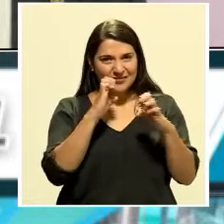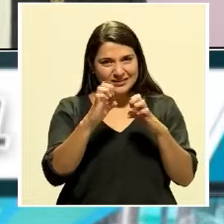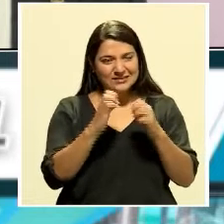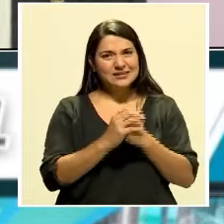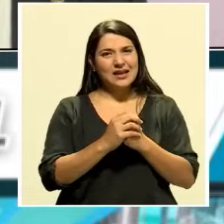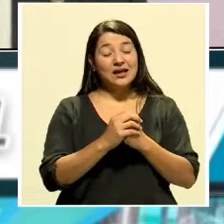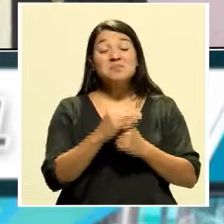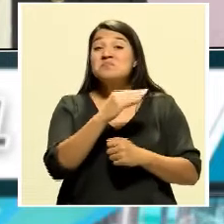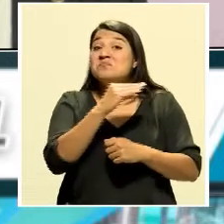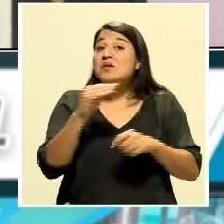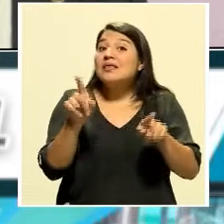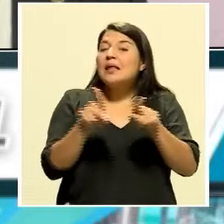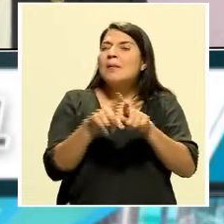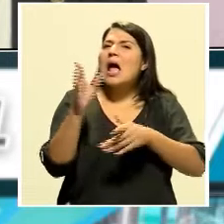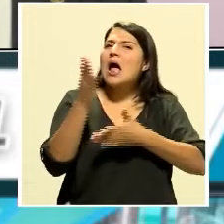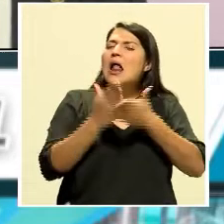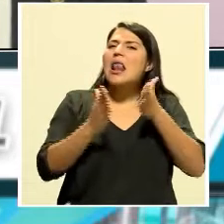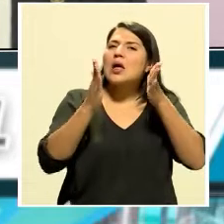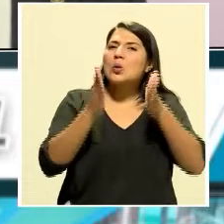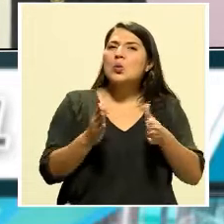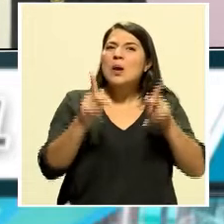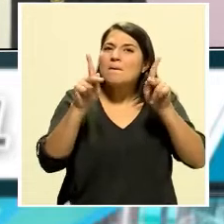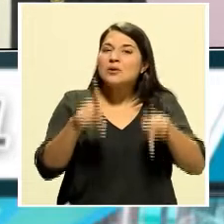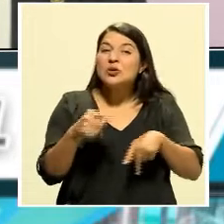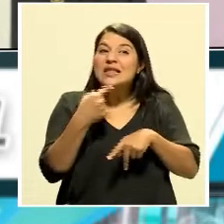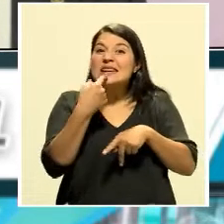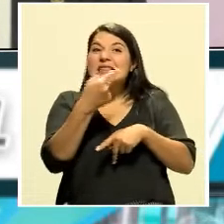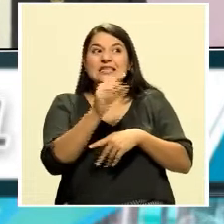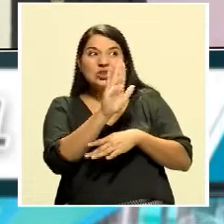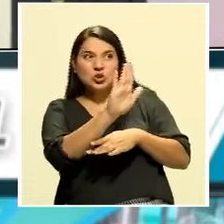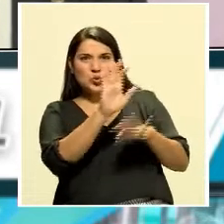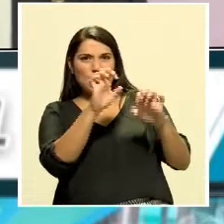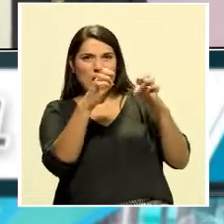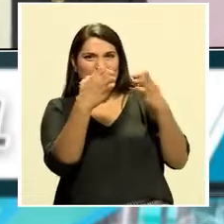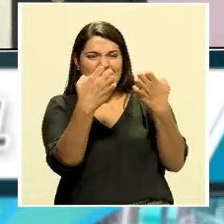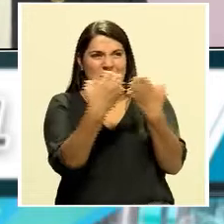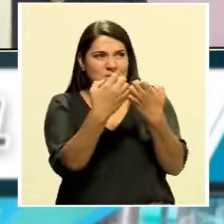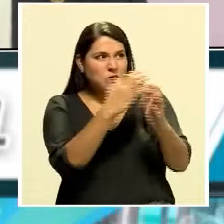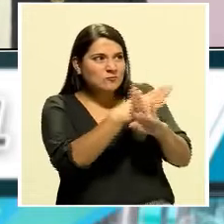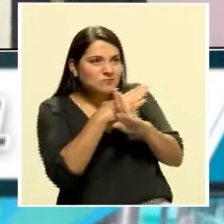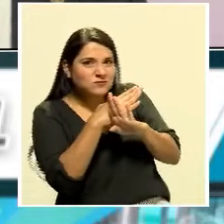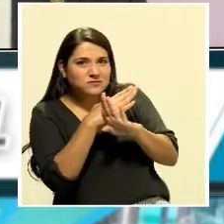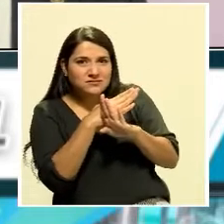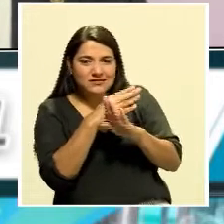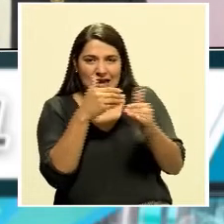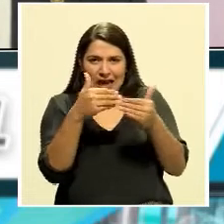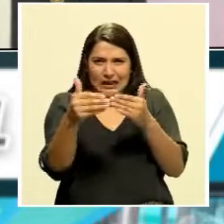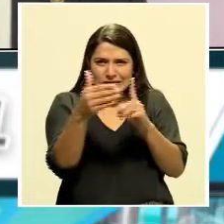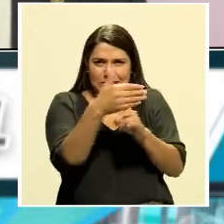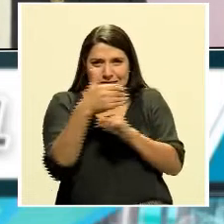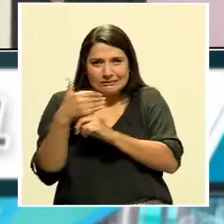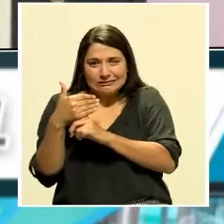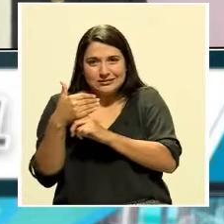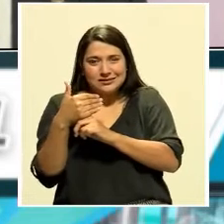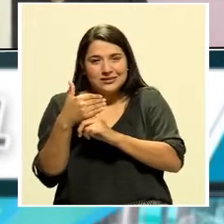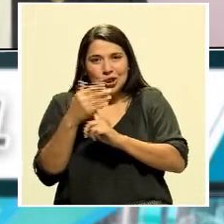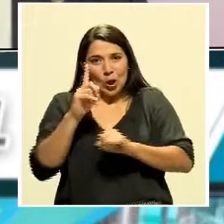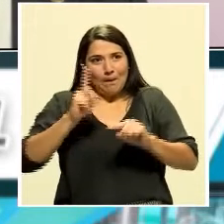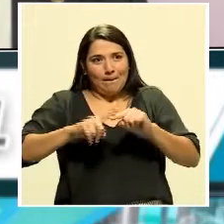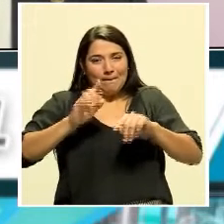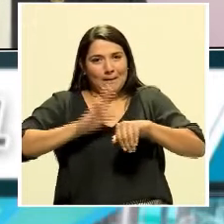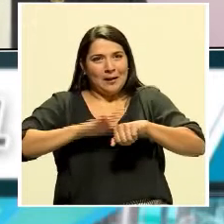hay quien dice que su equipo lo tiene muy resguardado, casi secuestrado. ¿Qué dice usted